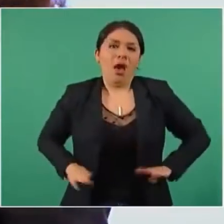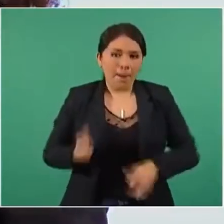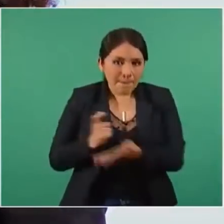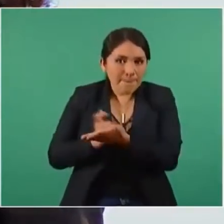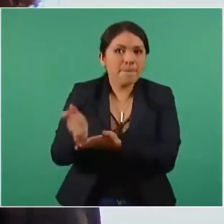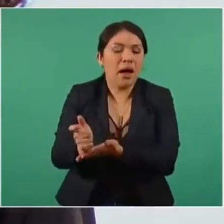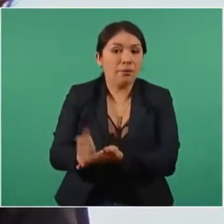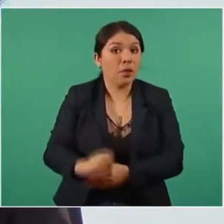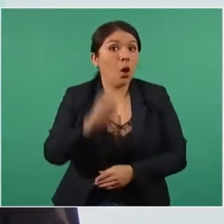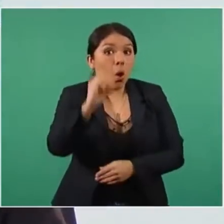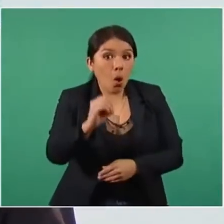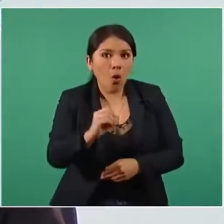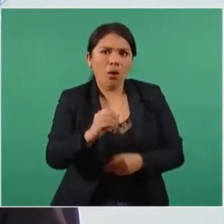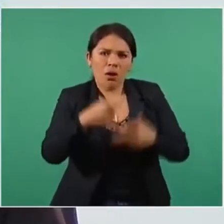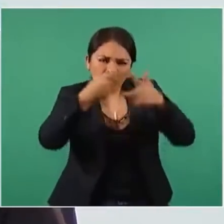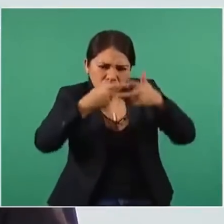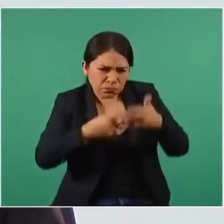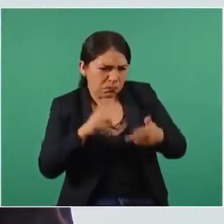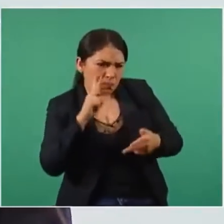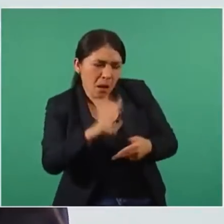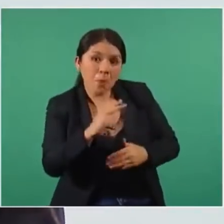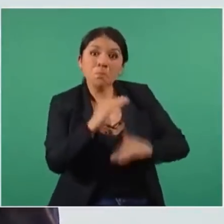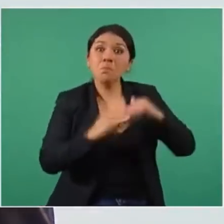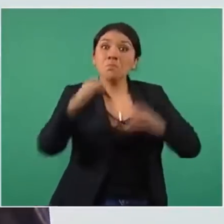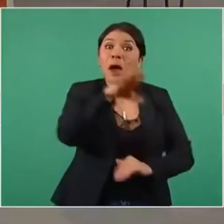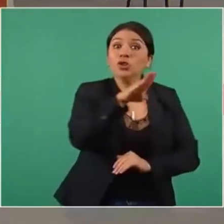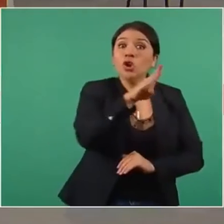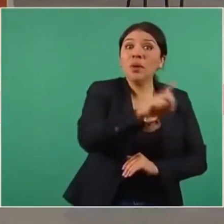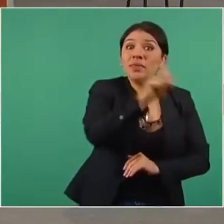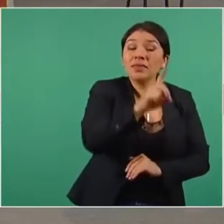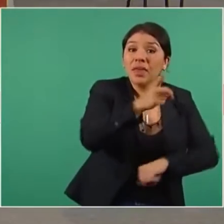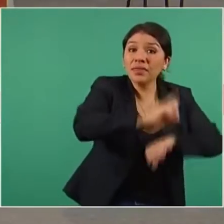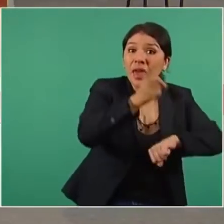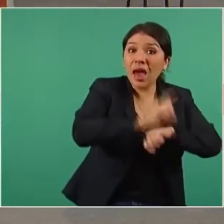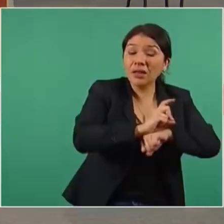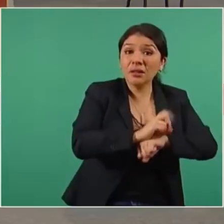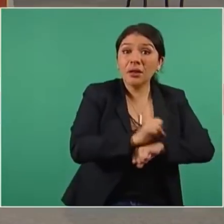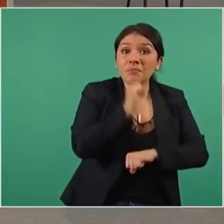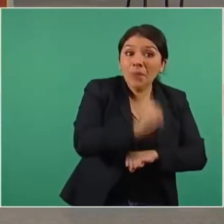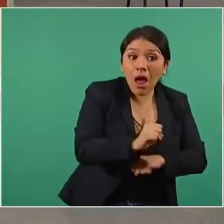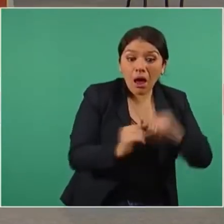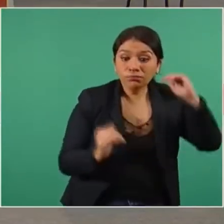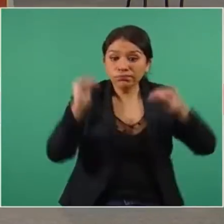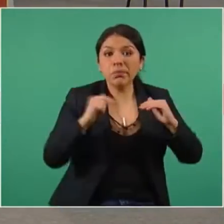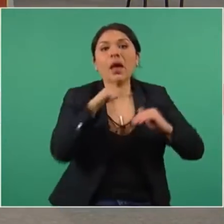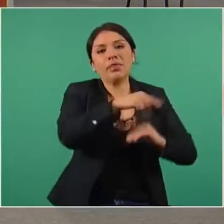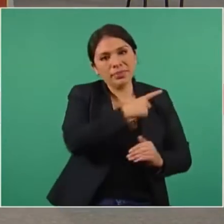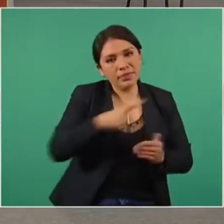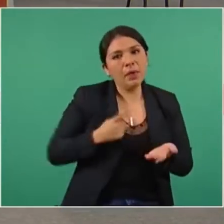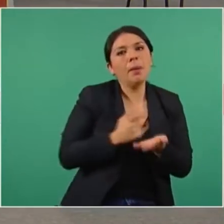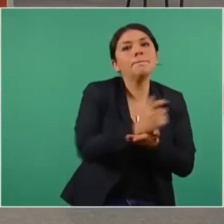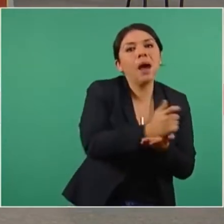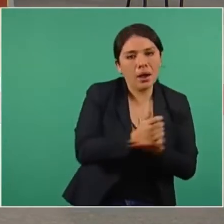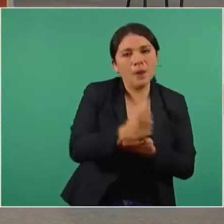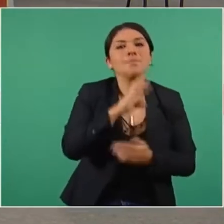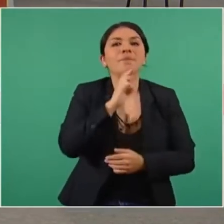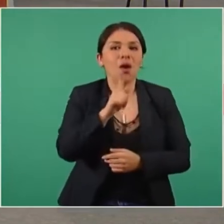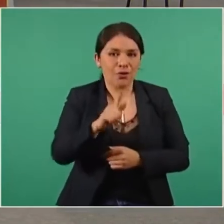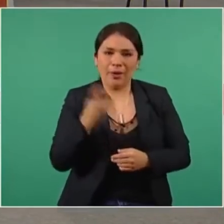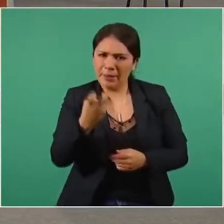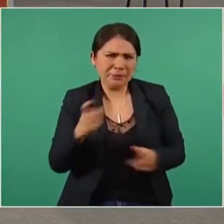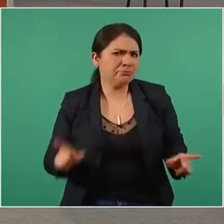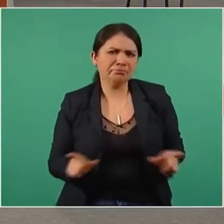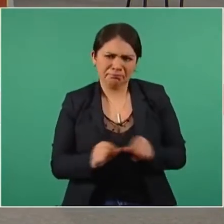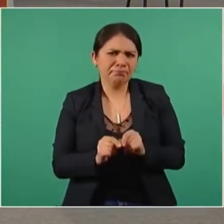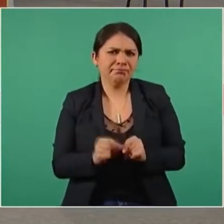es mayor hasta 90 días, eso es lo que debe pagarse. Es cuanto,